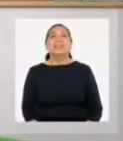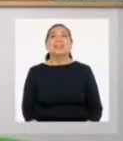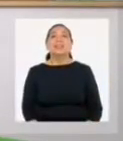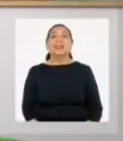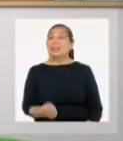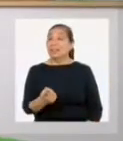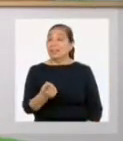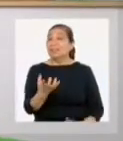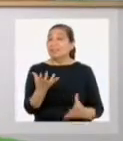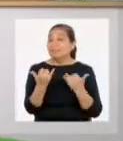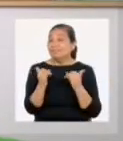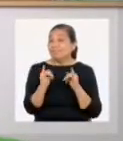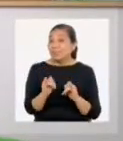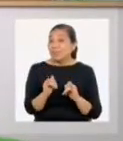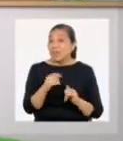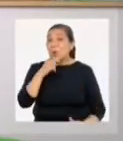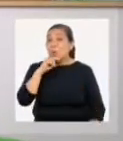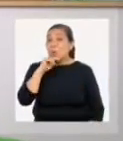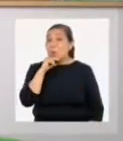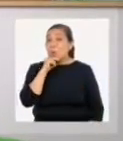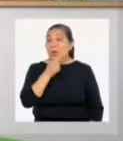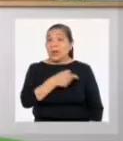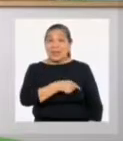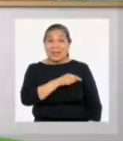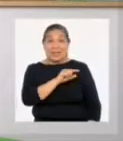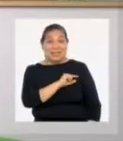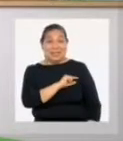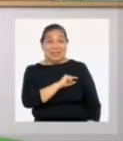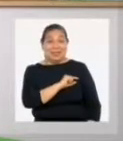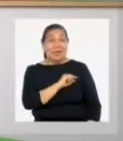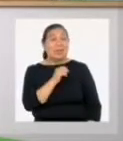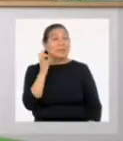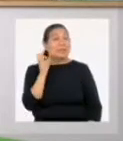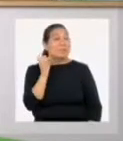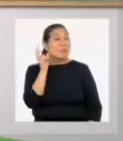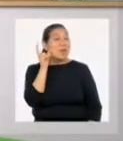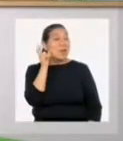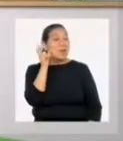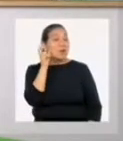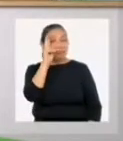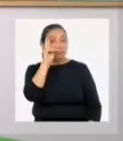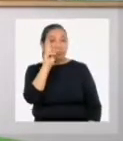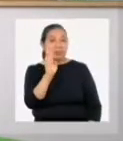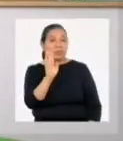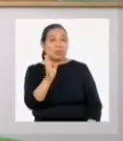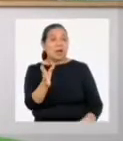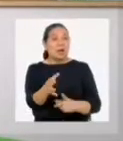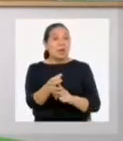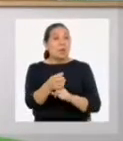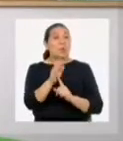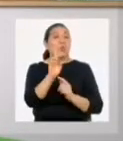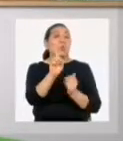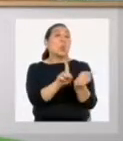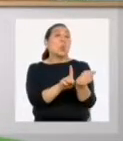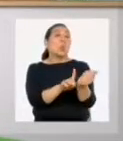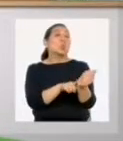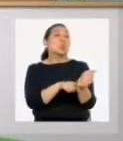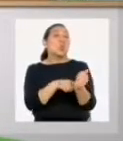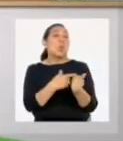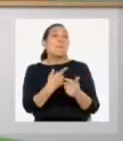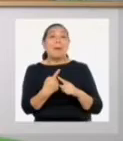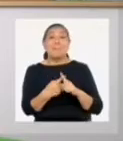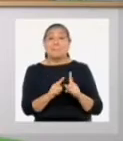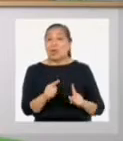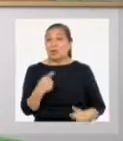y Rebot. Nos quedamos en que las mujeres españolas eran escuchadas respecto a la adopción de costumbres y